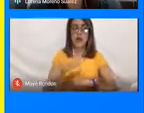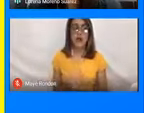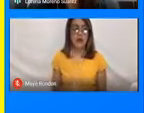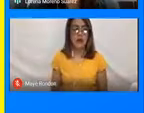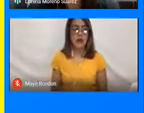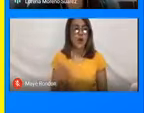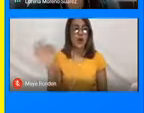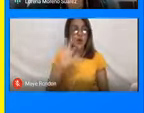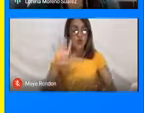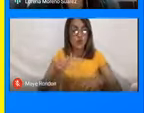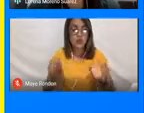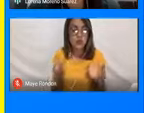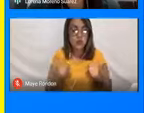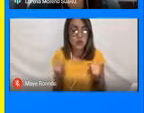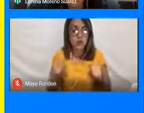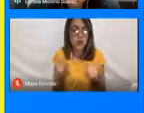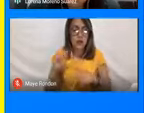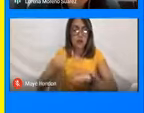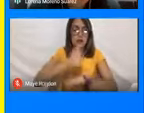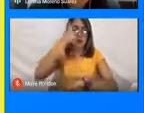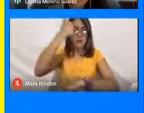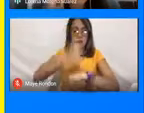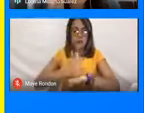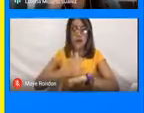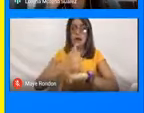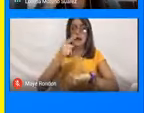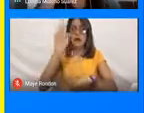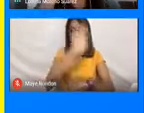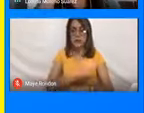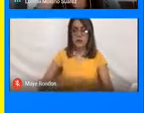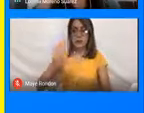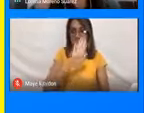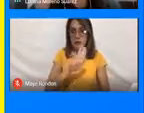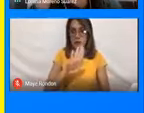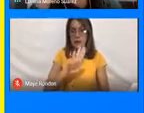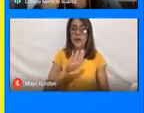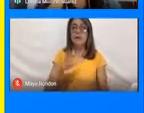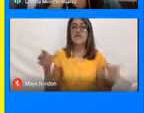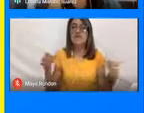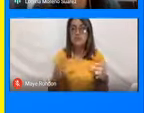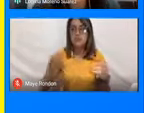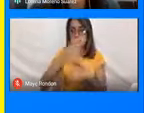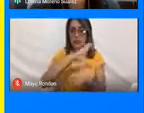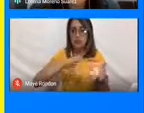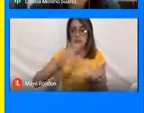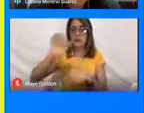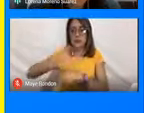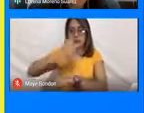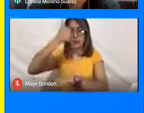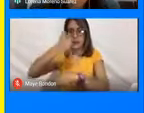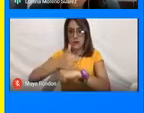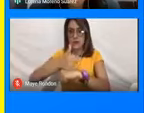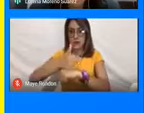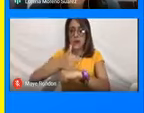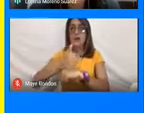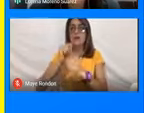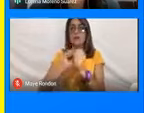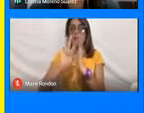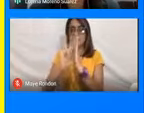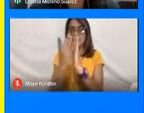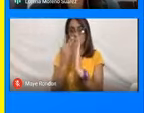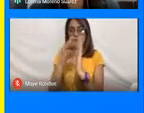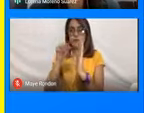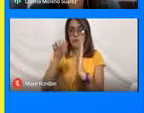Bogotá, el director de la Policía Metropolitana, el director de Migración Colombia, para